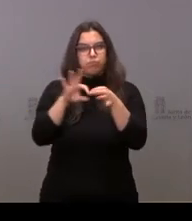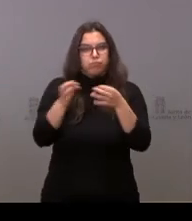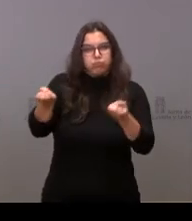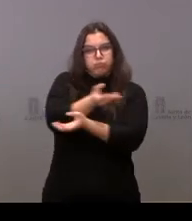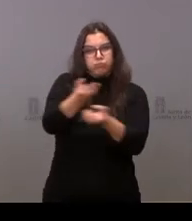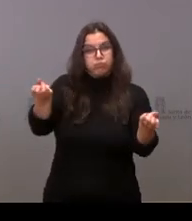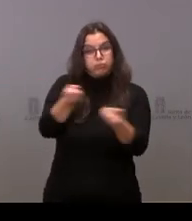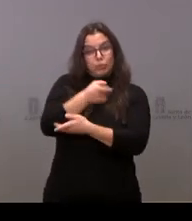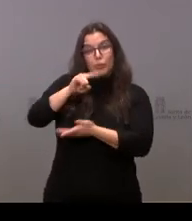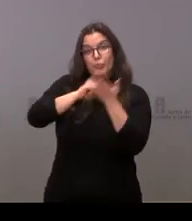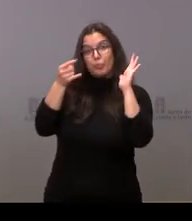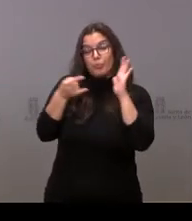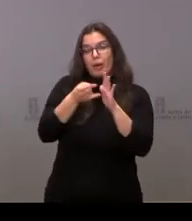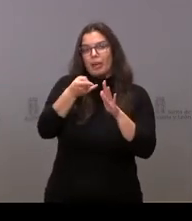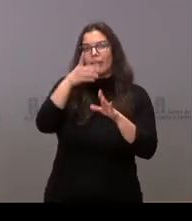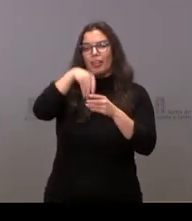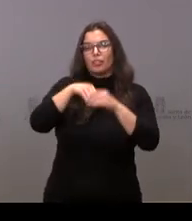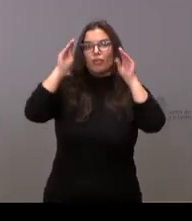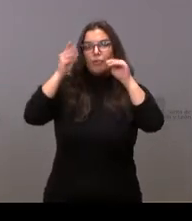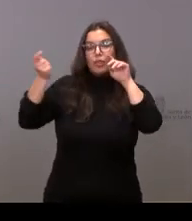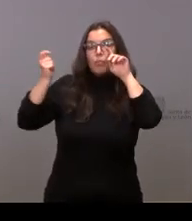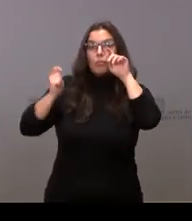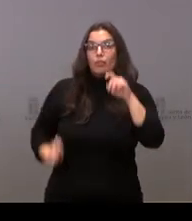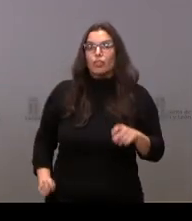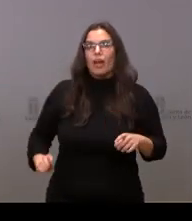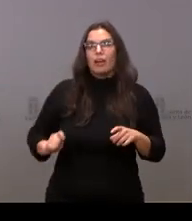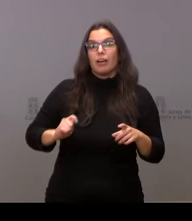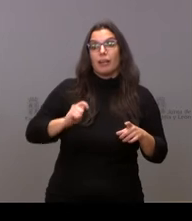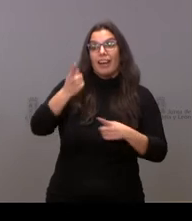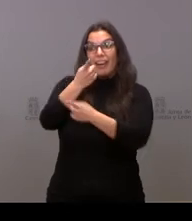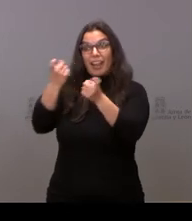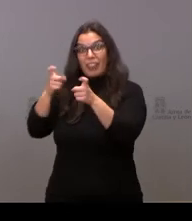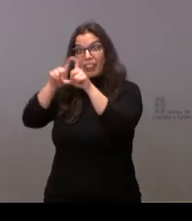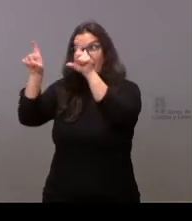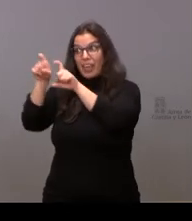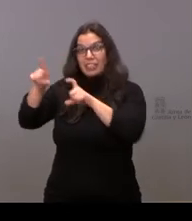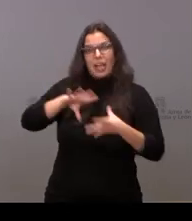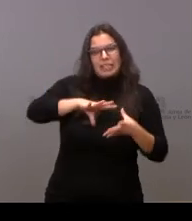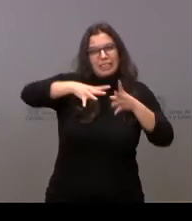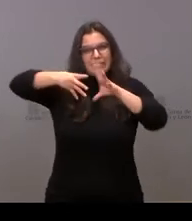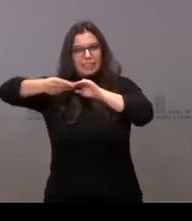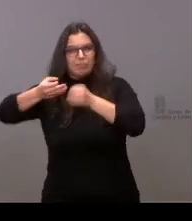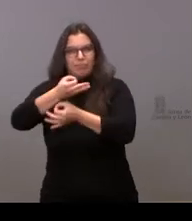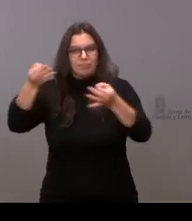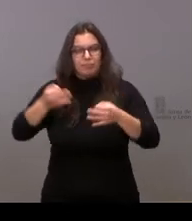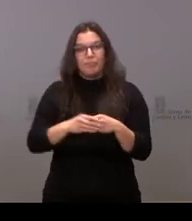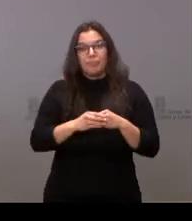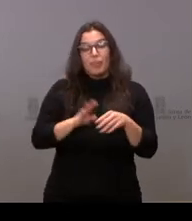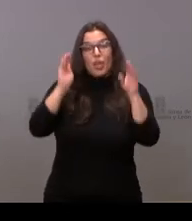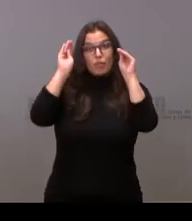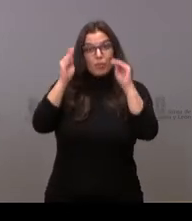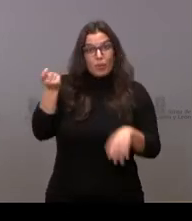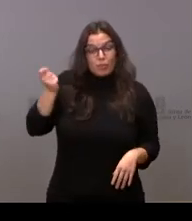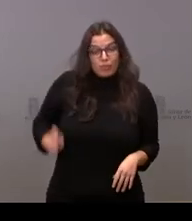que tenga una formación profesional todavía más ajustada al sector productivo. Una formación